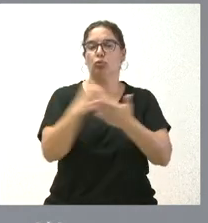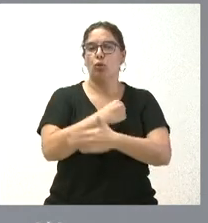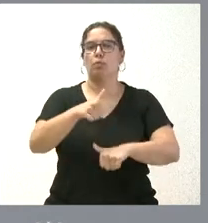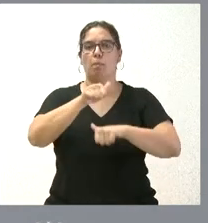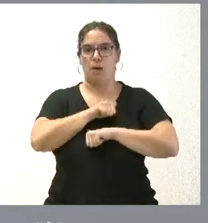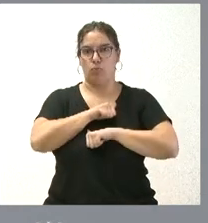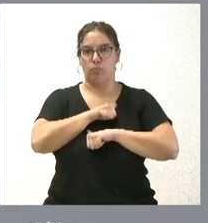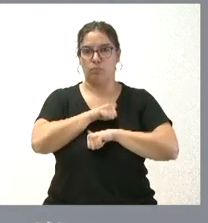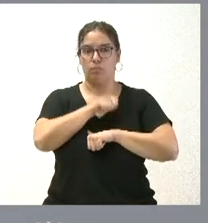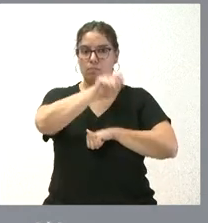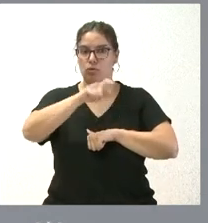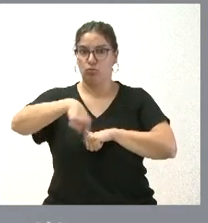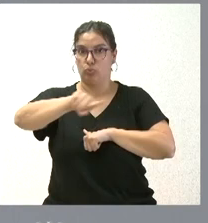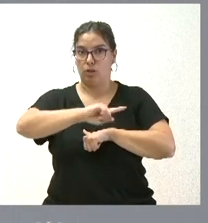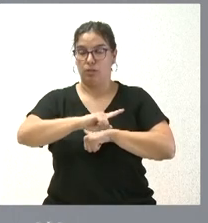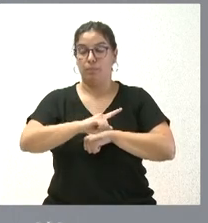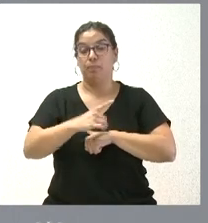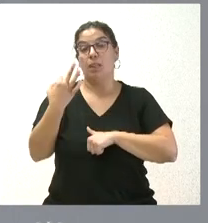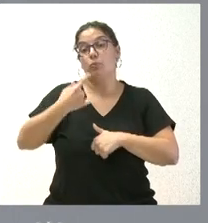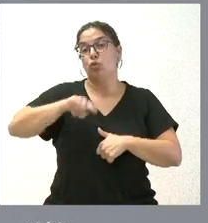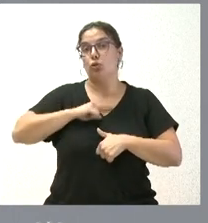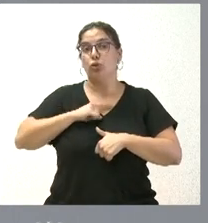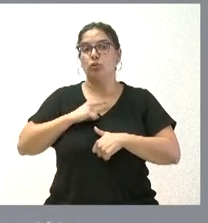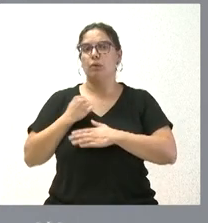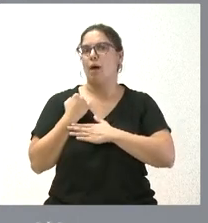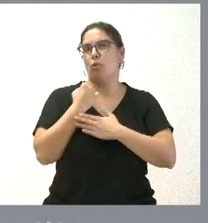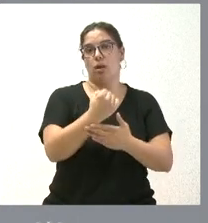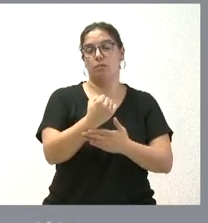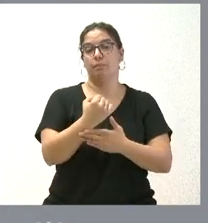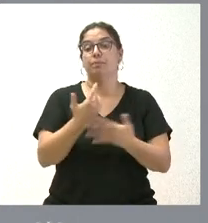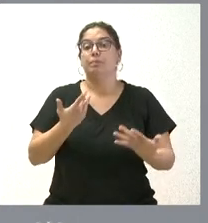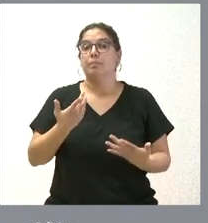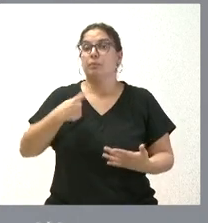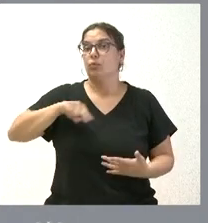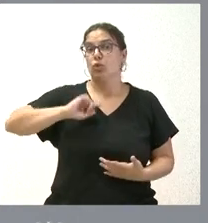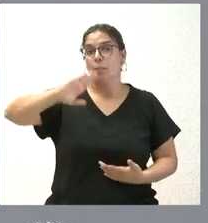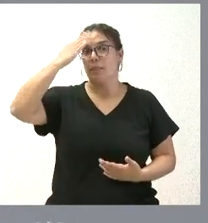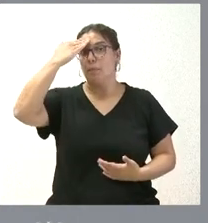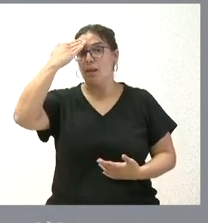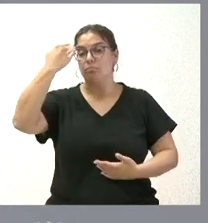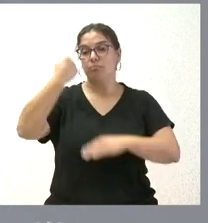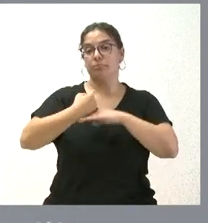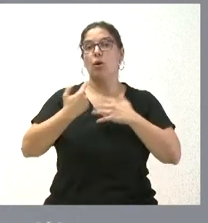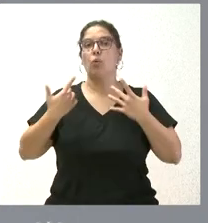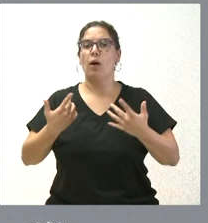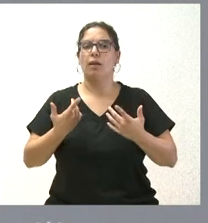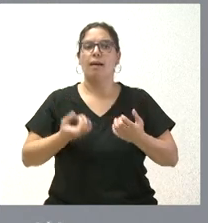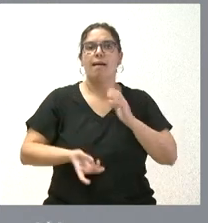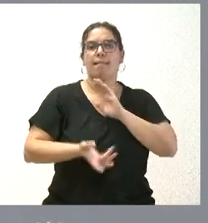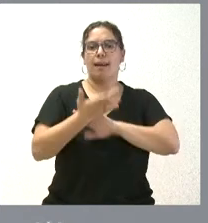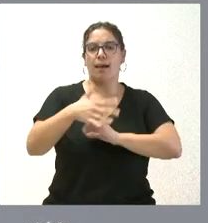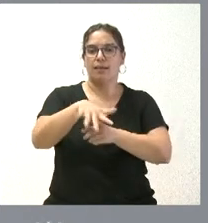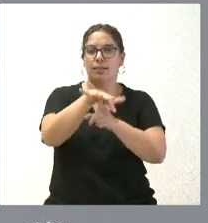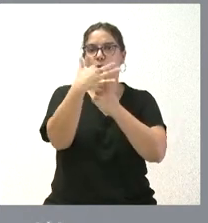los parados de nuestra comunidad autónoma. Nuestra obligación es estar cerca de ellos y, por tanto, nuestra principal obligación es crear las condiciones para que puedan tener un puesto de trabajo